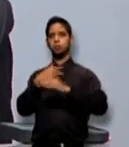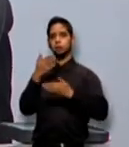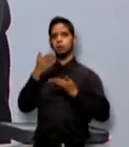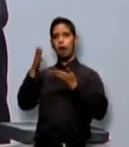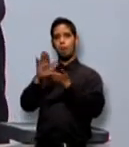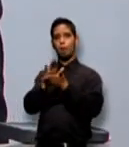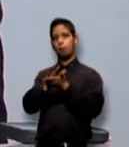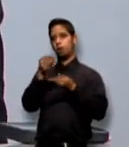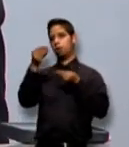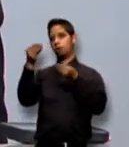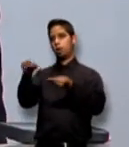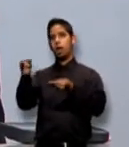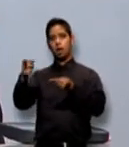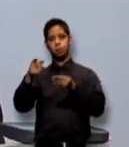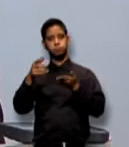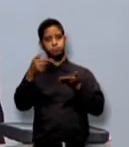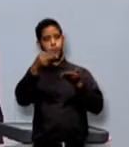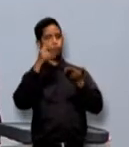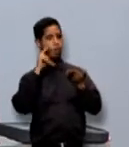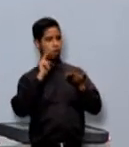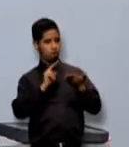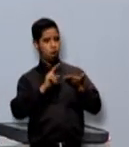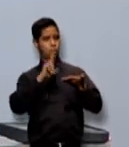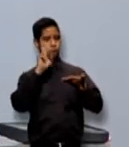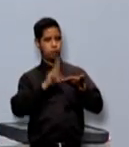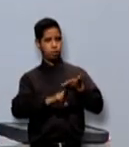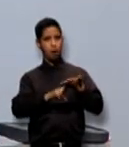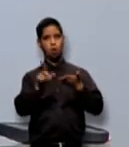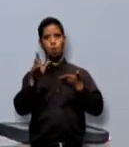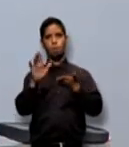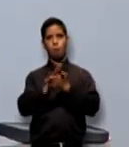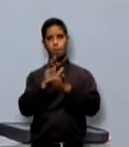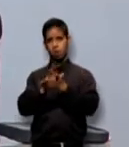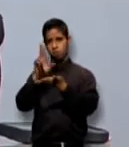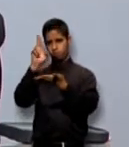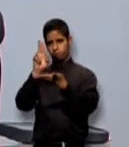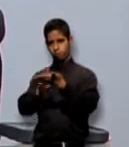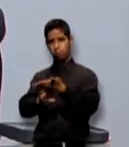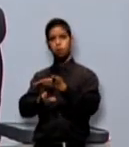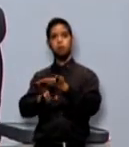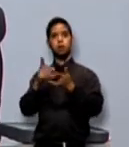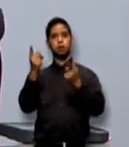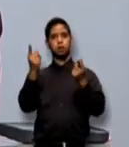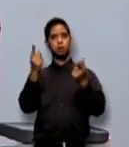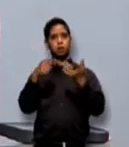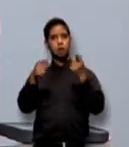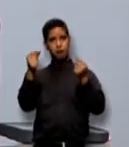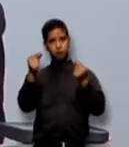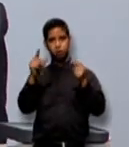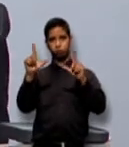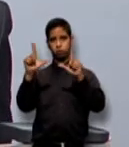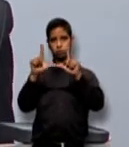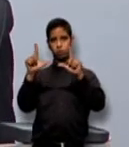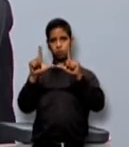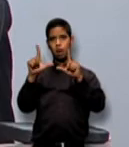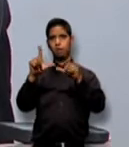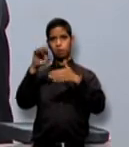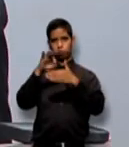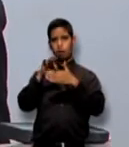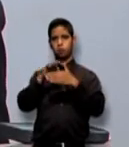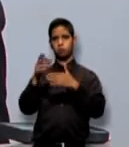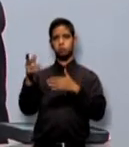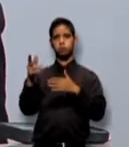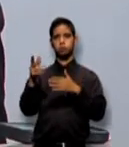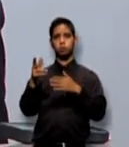votación, tiene que firmar un sobre con una declaración jurada, se les retiene su tarjeta de identificación electoral y una vez entonces